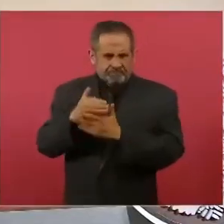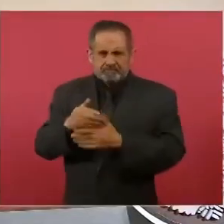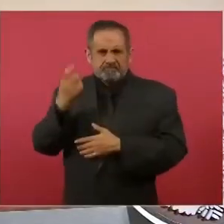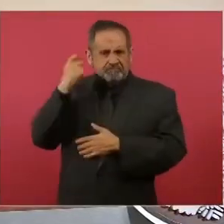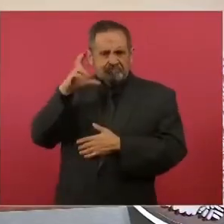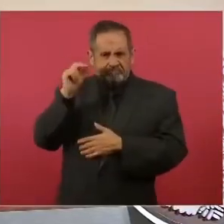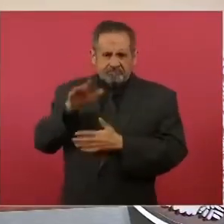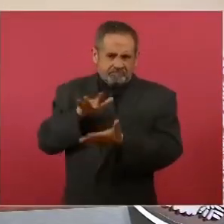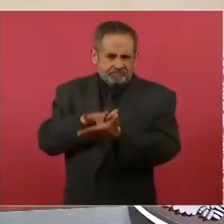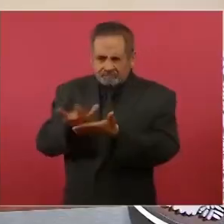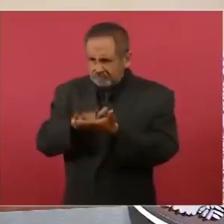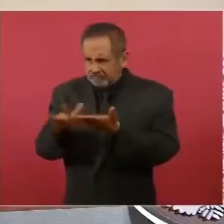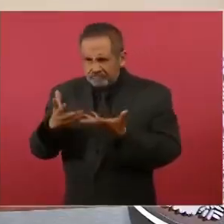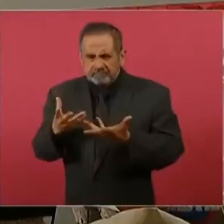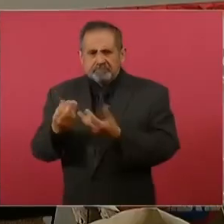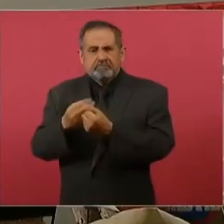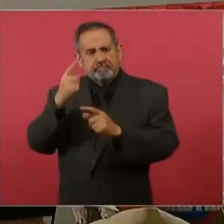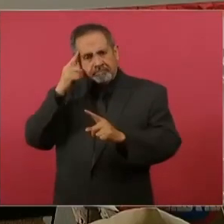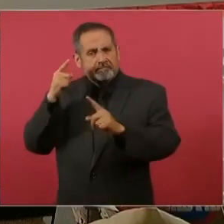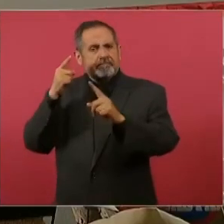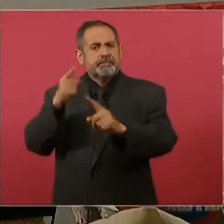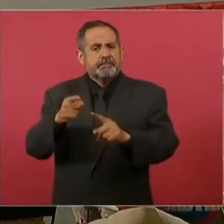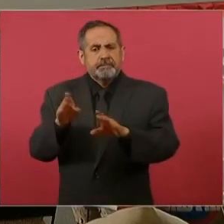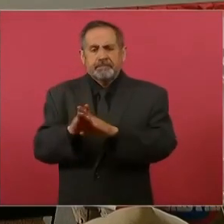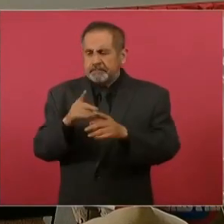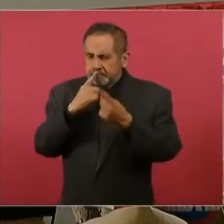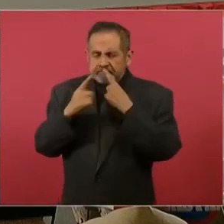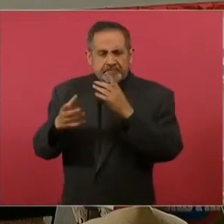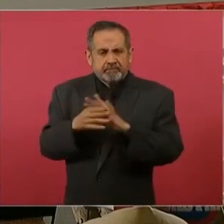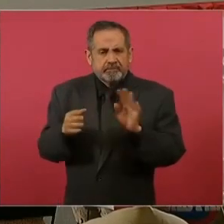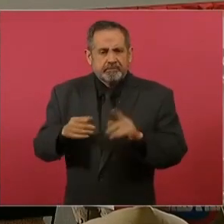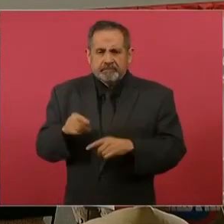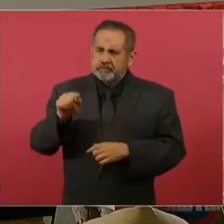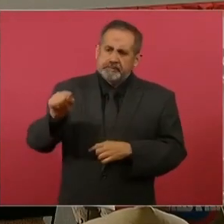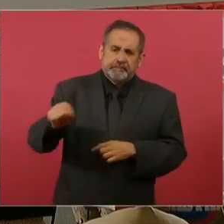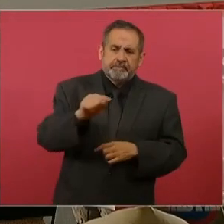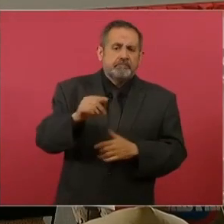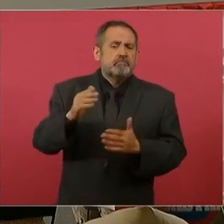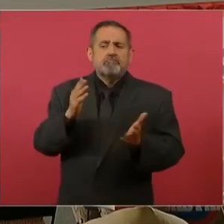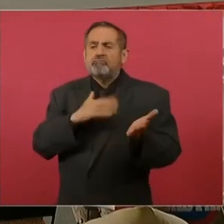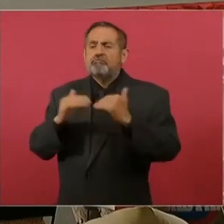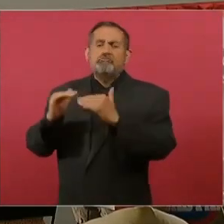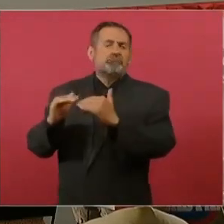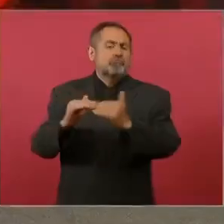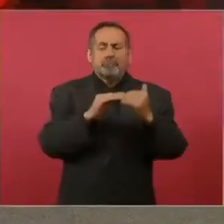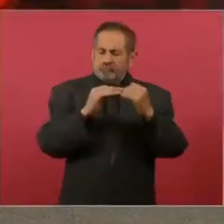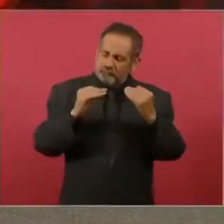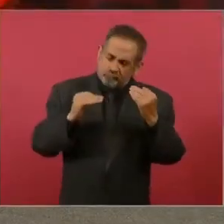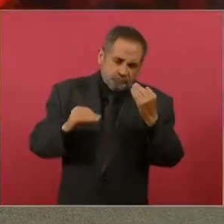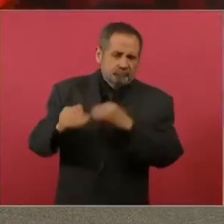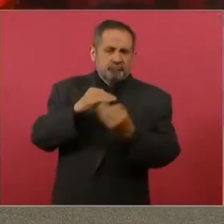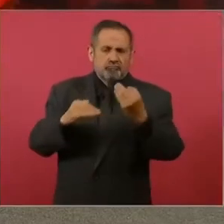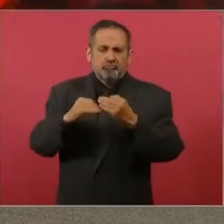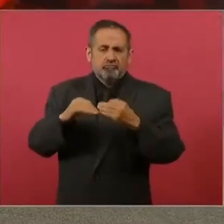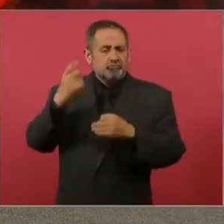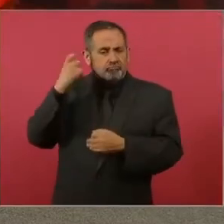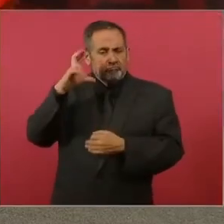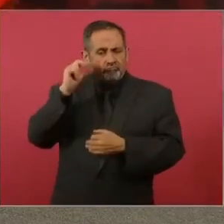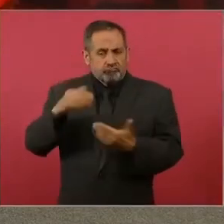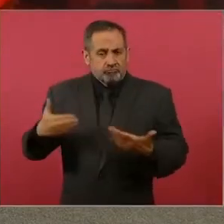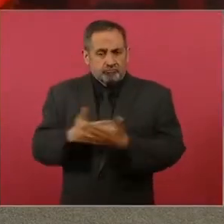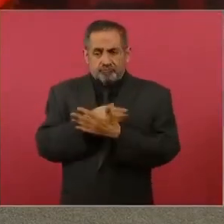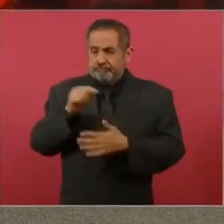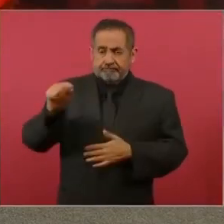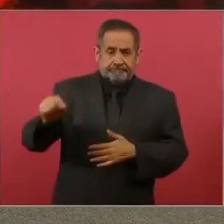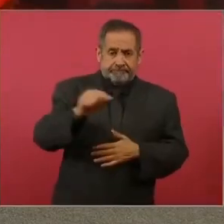Roo, que se puso como objetivo y negociable la prosperidad compartida para que todas y todos los quintanarroenses